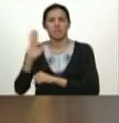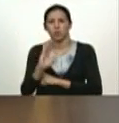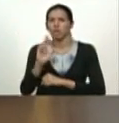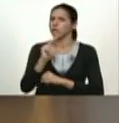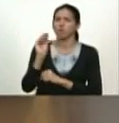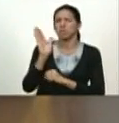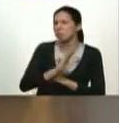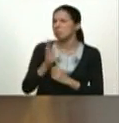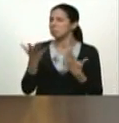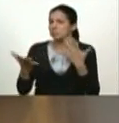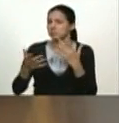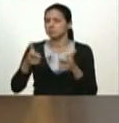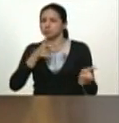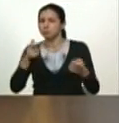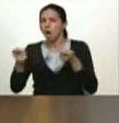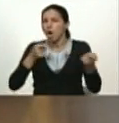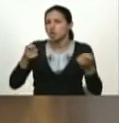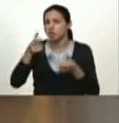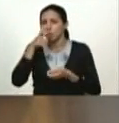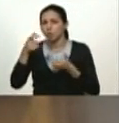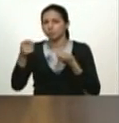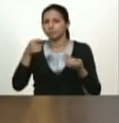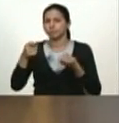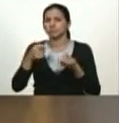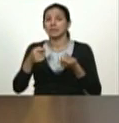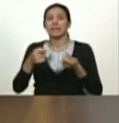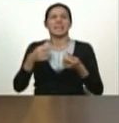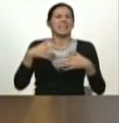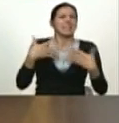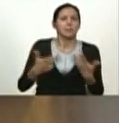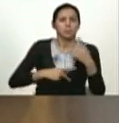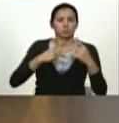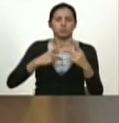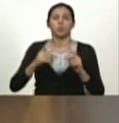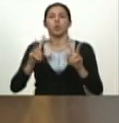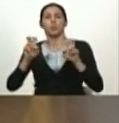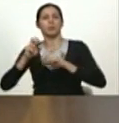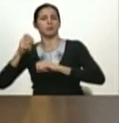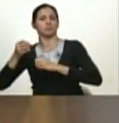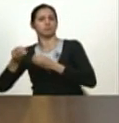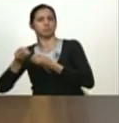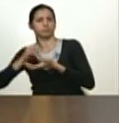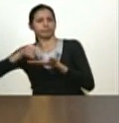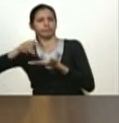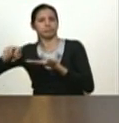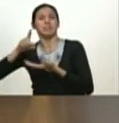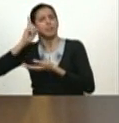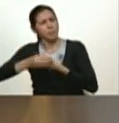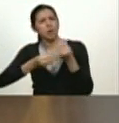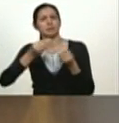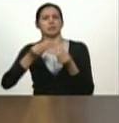materia prima lo otro ya estamos produciendo esto y la distribución la nueva distribución hay que hacerlo camarada